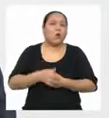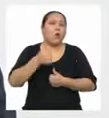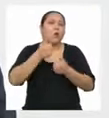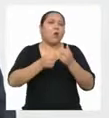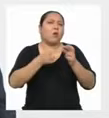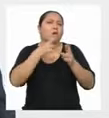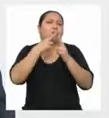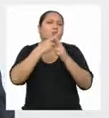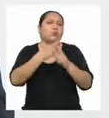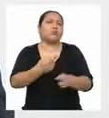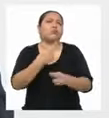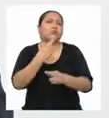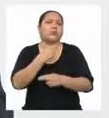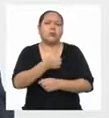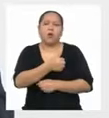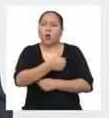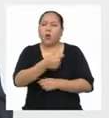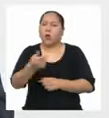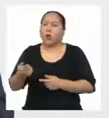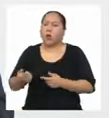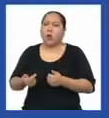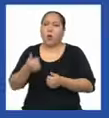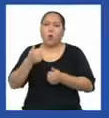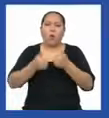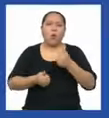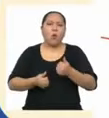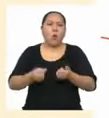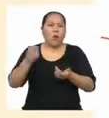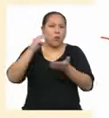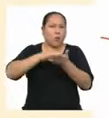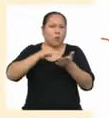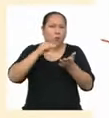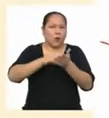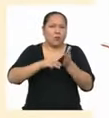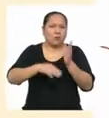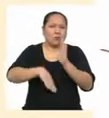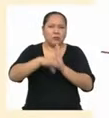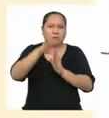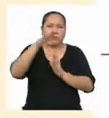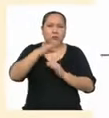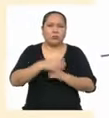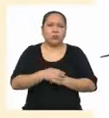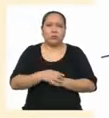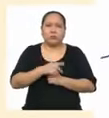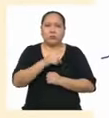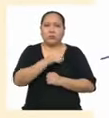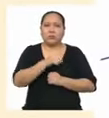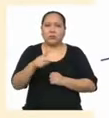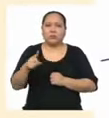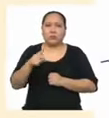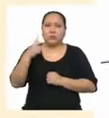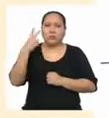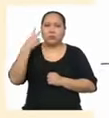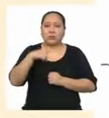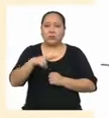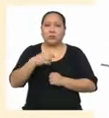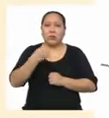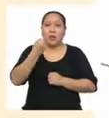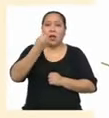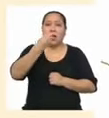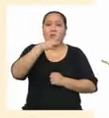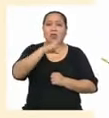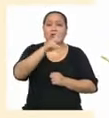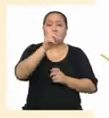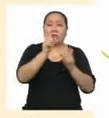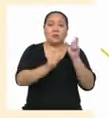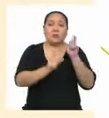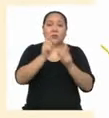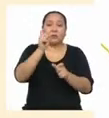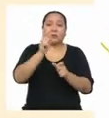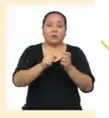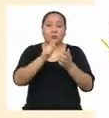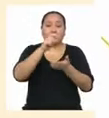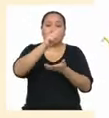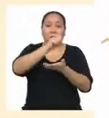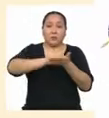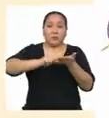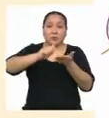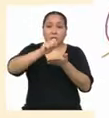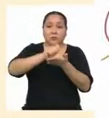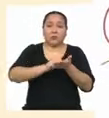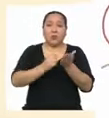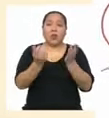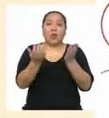¿Cuál fue el valor Con mayor frecuencia? En ella Podemos ver que 14 personas Marcaron escuela